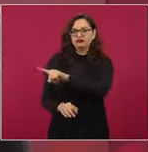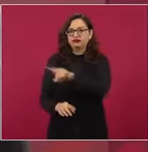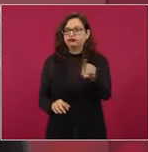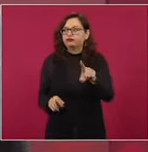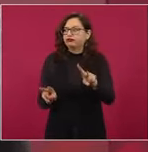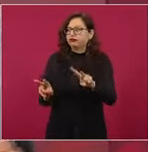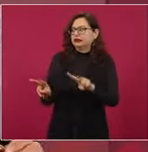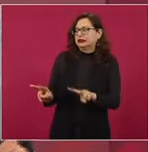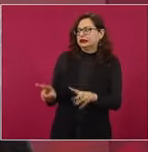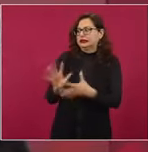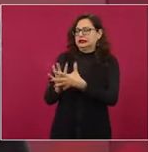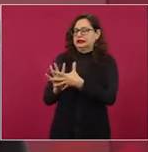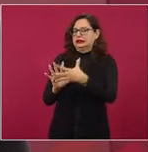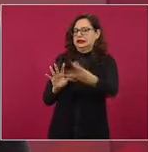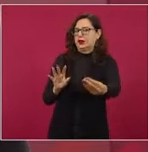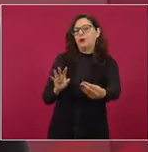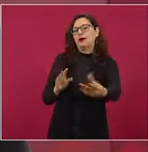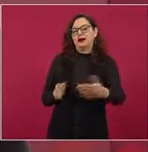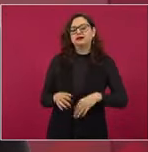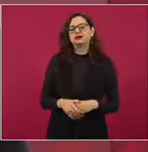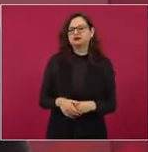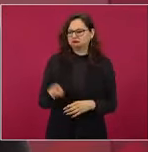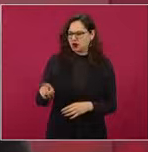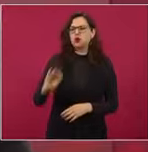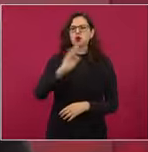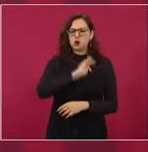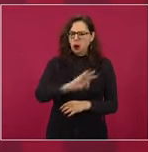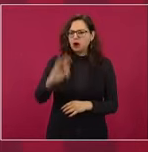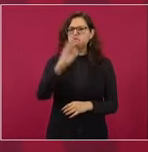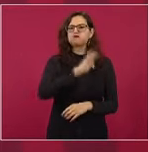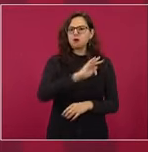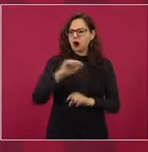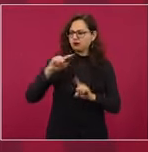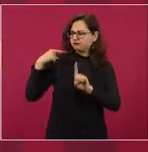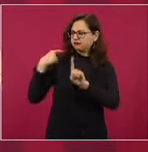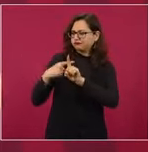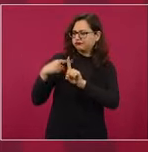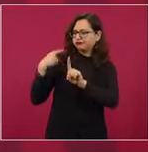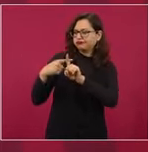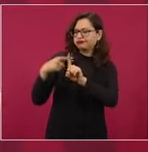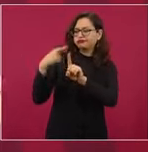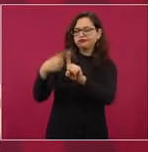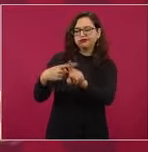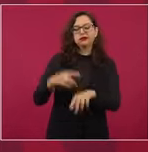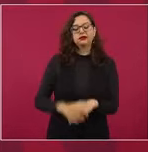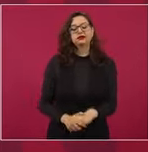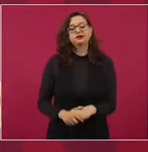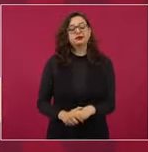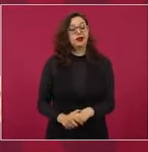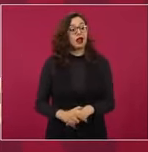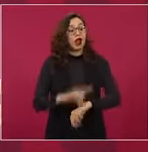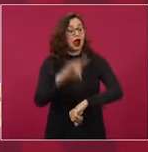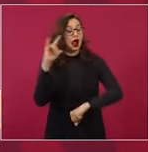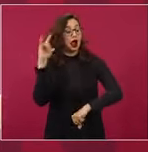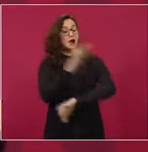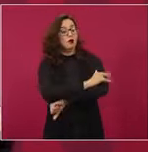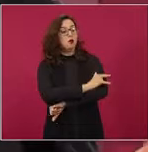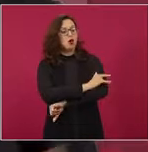Entonces, de que no se puede, un aeropuerto en dos años y medio,